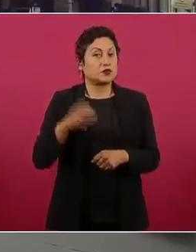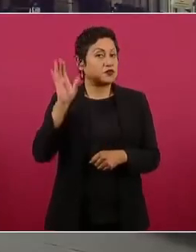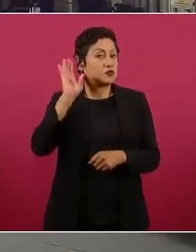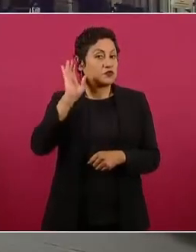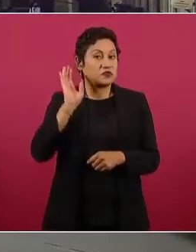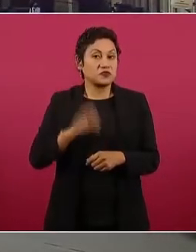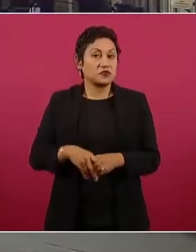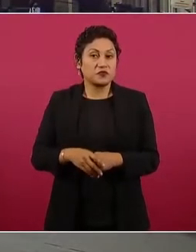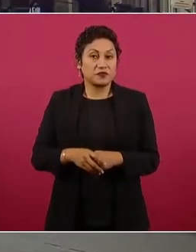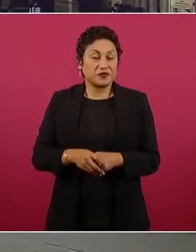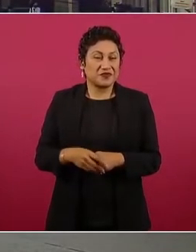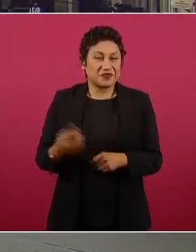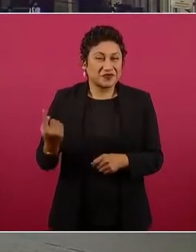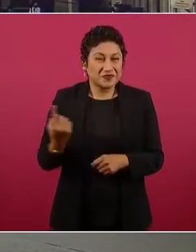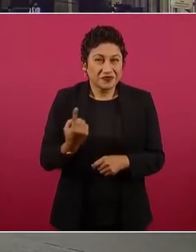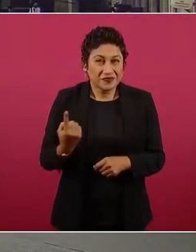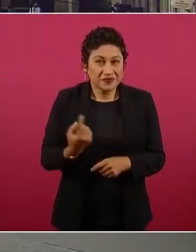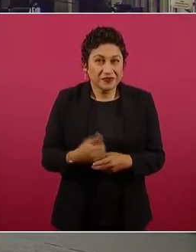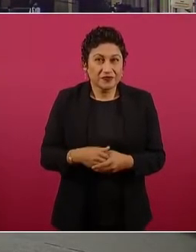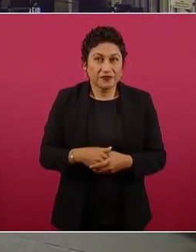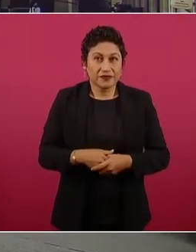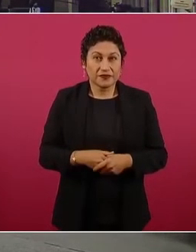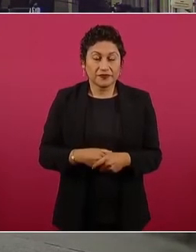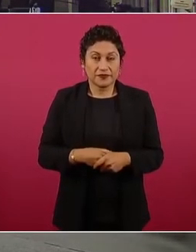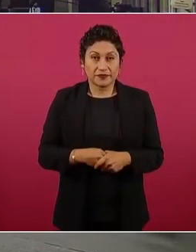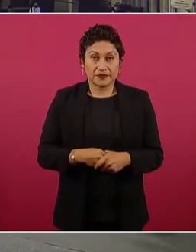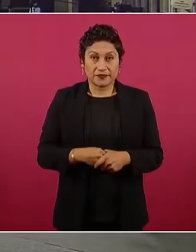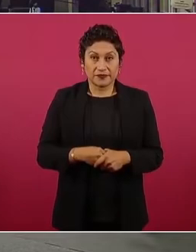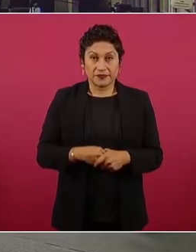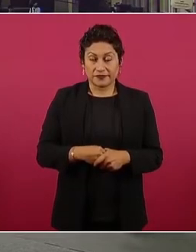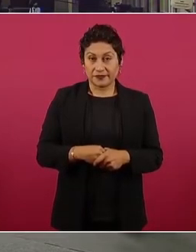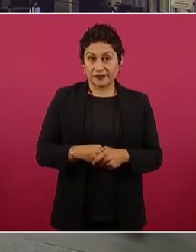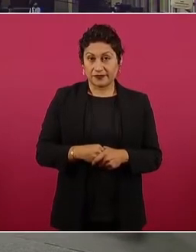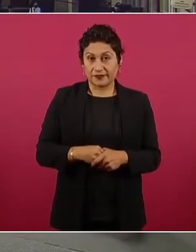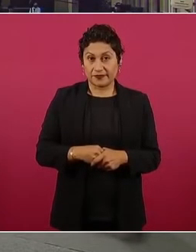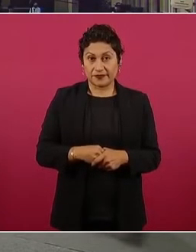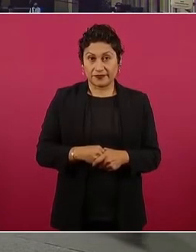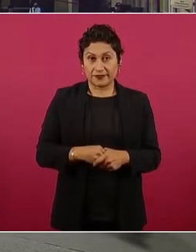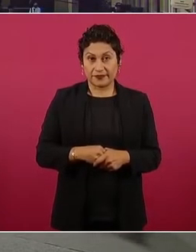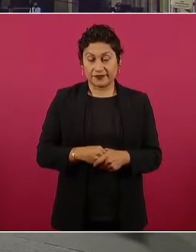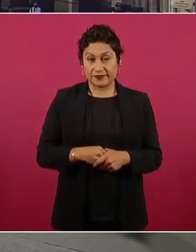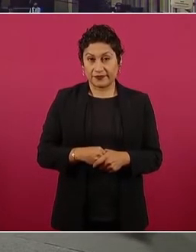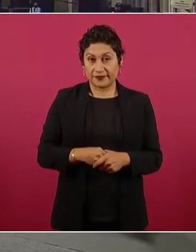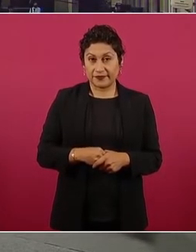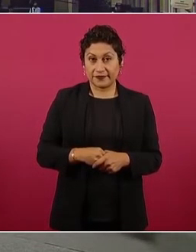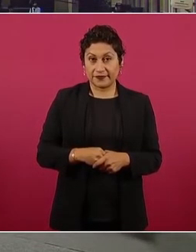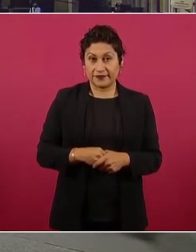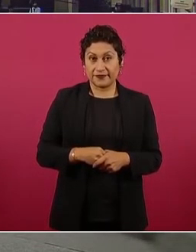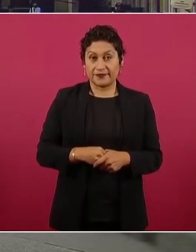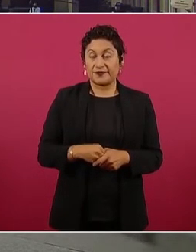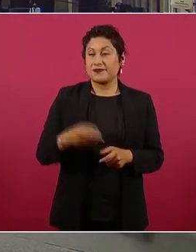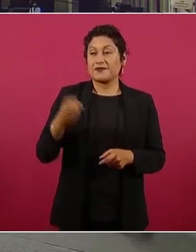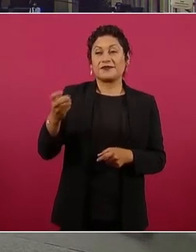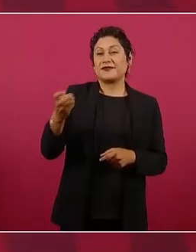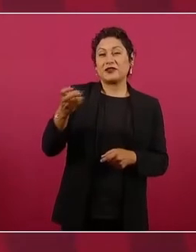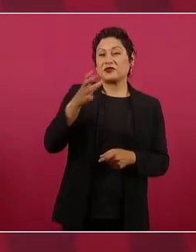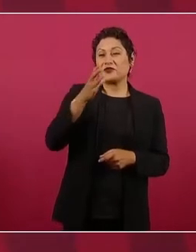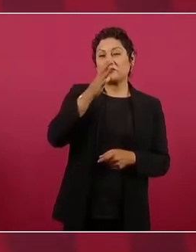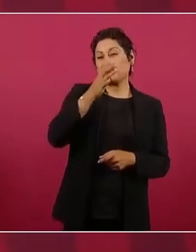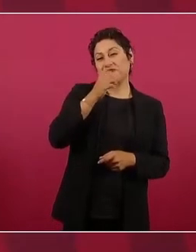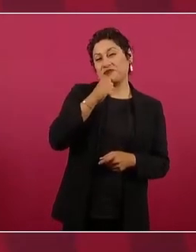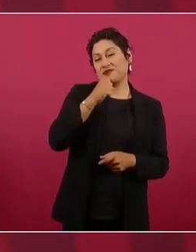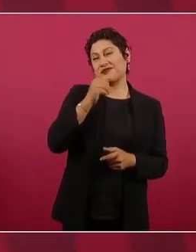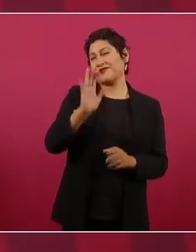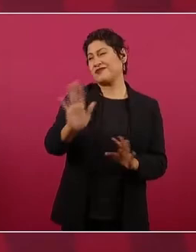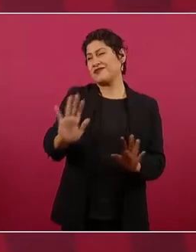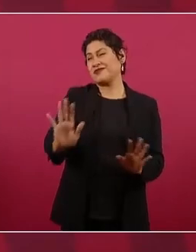Presidente, si llegara otro calderón que le declare la guerra al narco, no sería empoderar más. Es que ya no se puede eso. No,